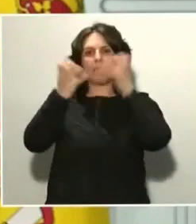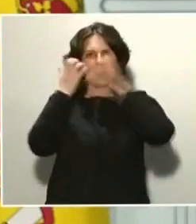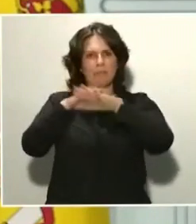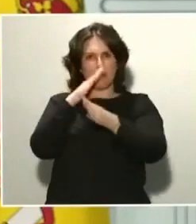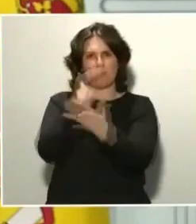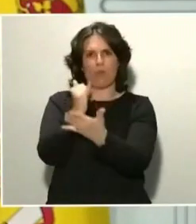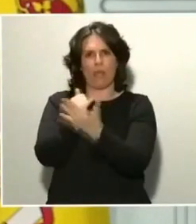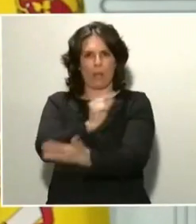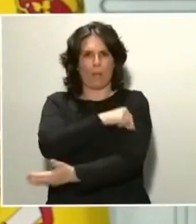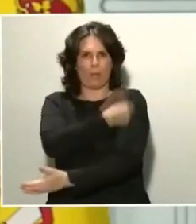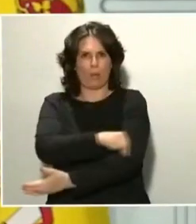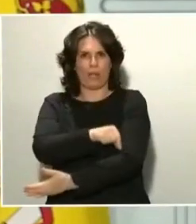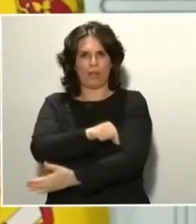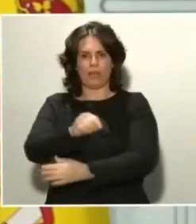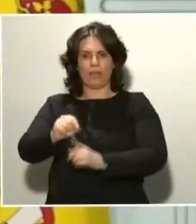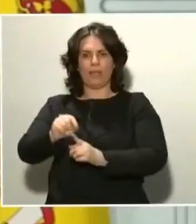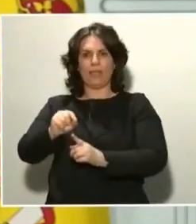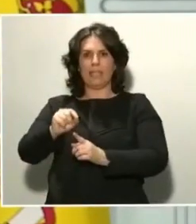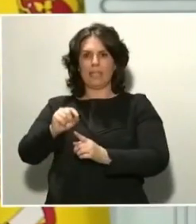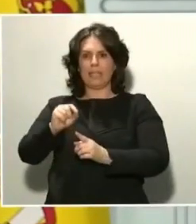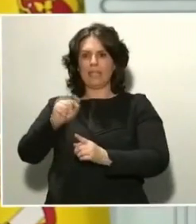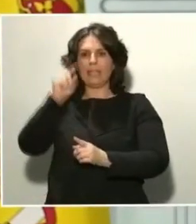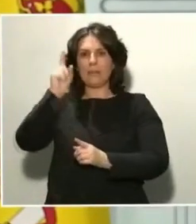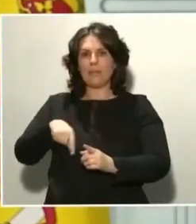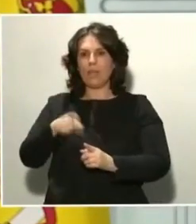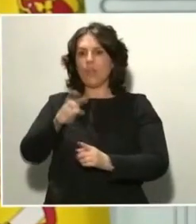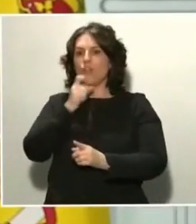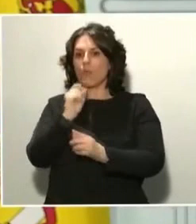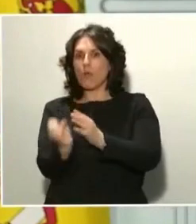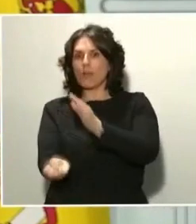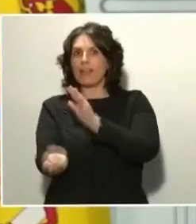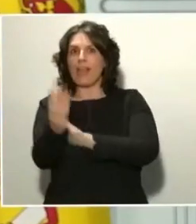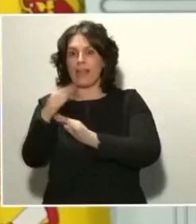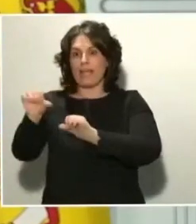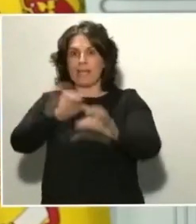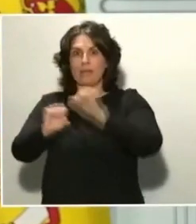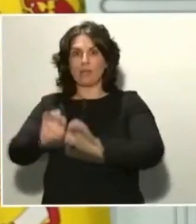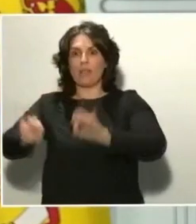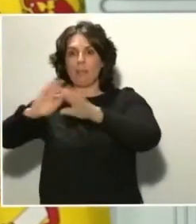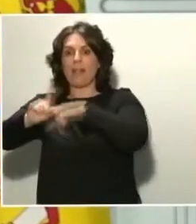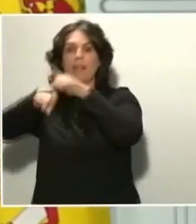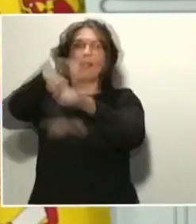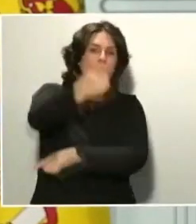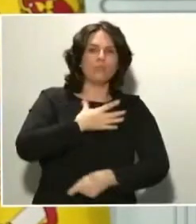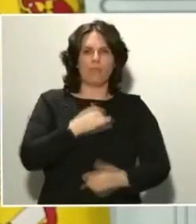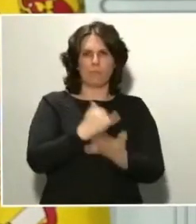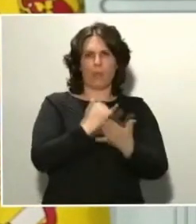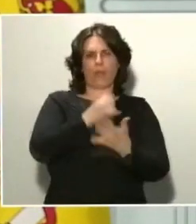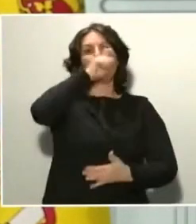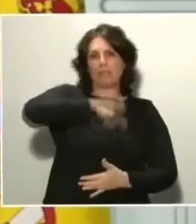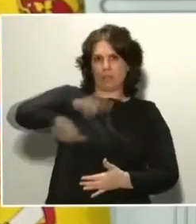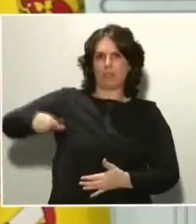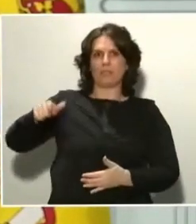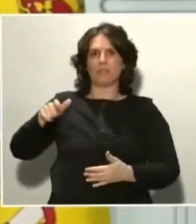productos clínicos en los que ensayarla en personas. En este sentido, tenemos hoy una noticia positiva. Un grupo de